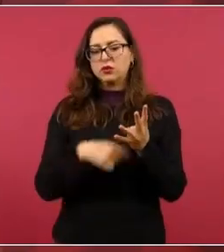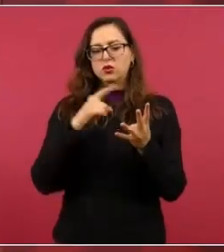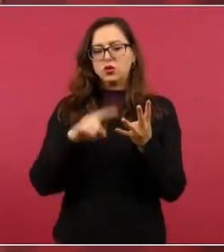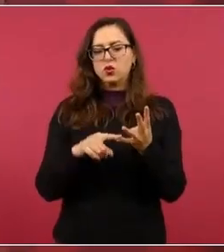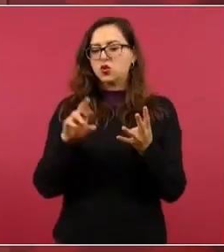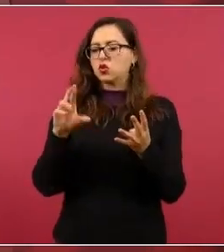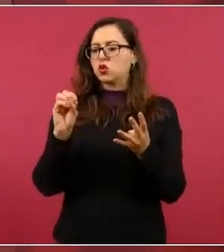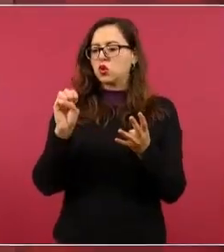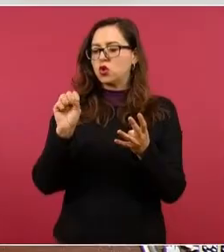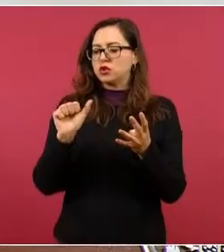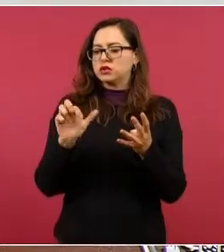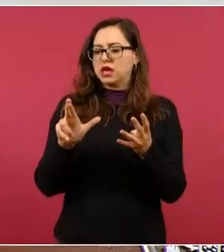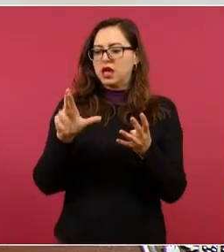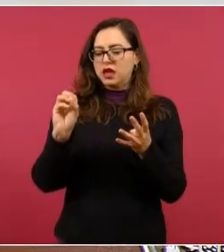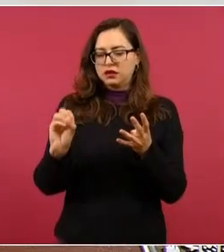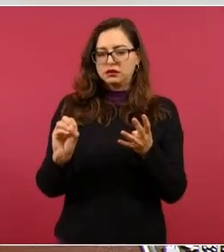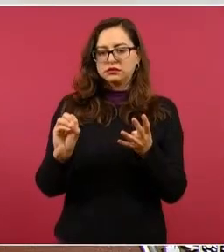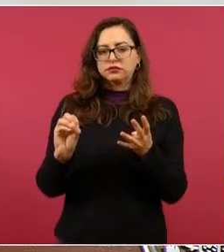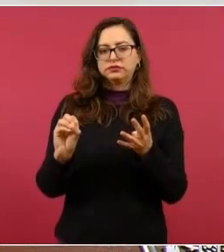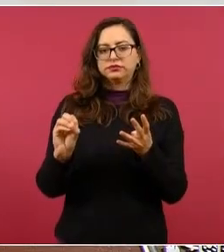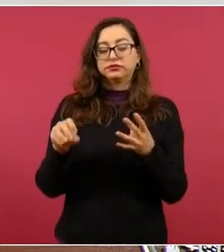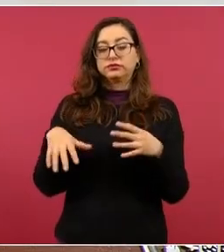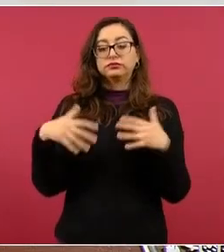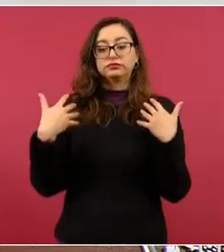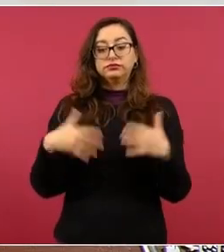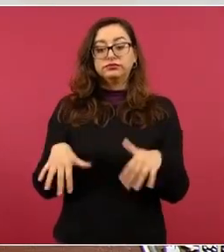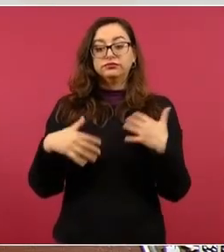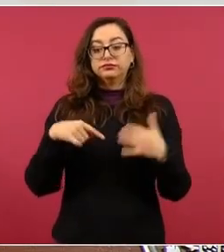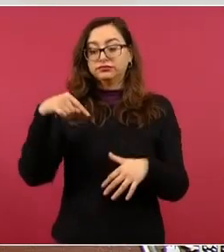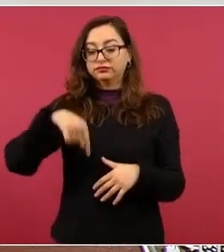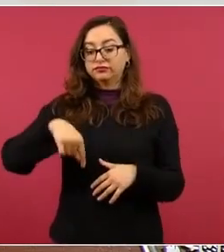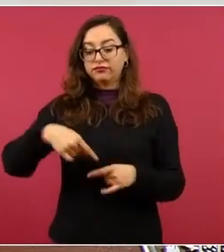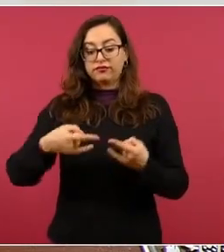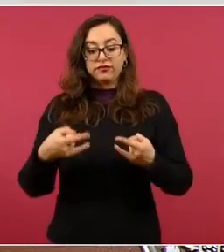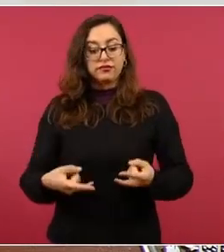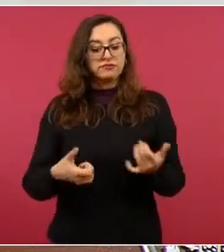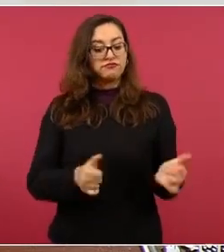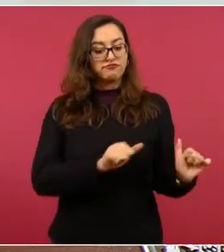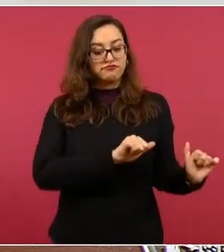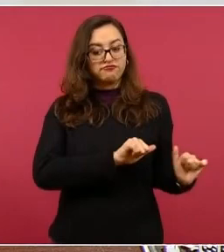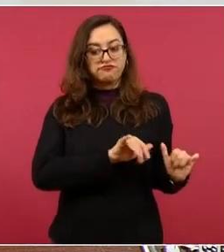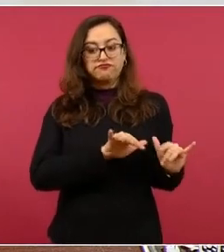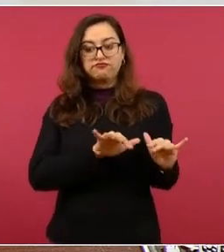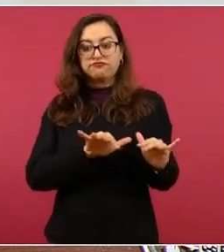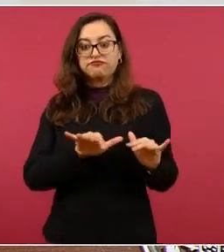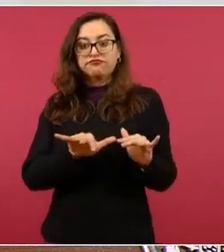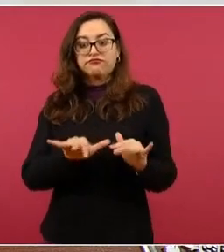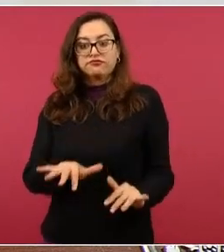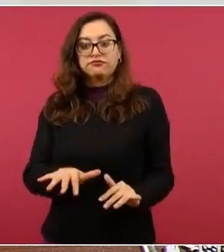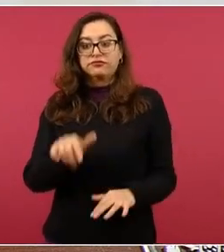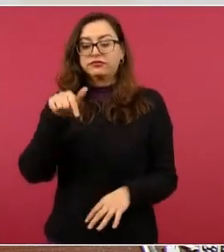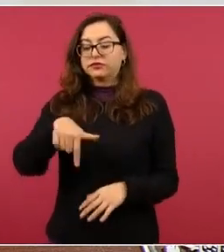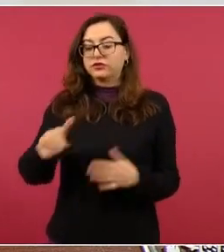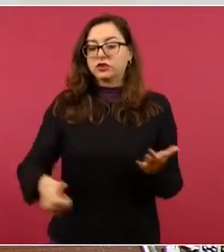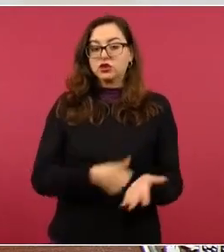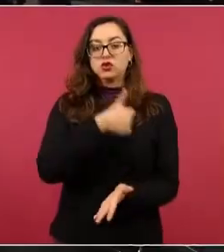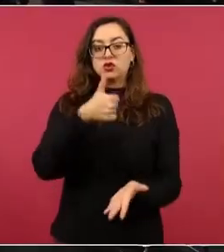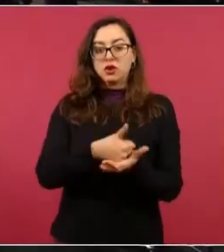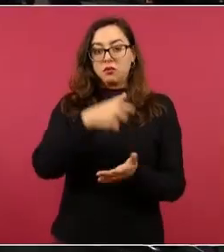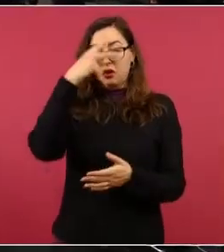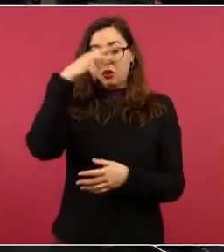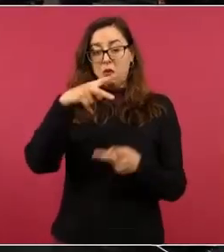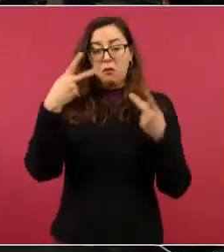doña Rosario. Cuando llegamos aquí al Zócalo, la gente de esta ciudad es